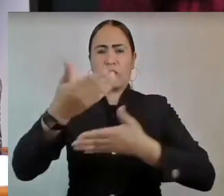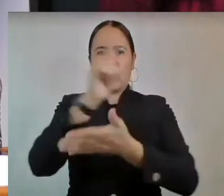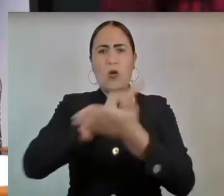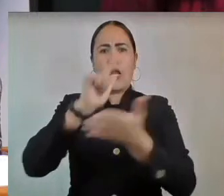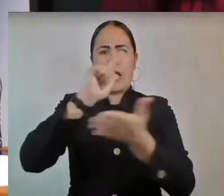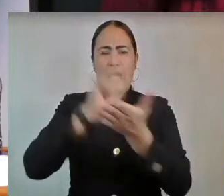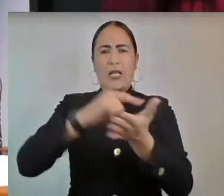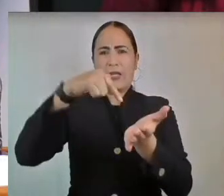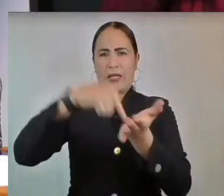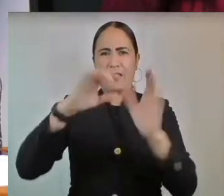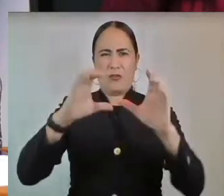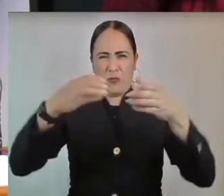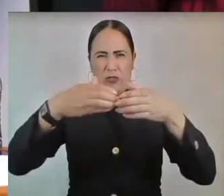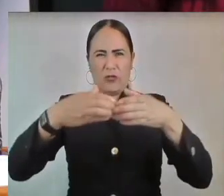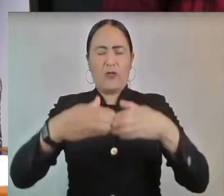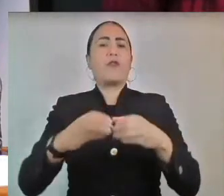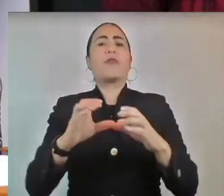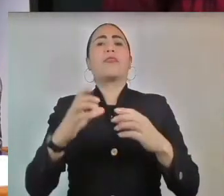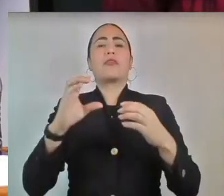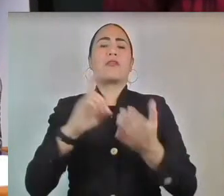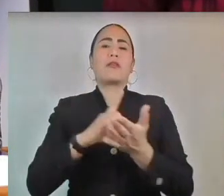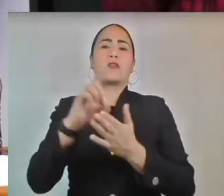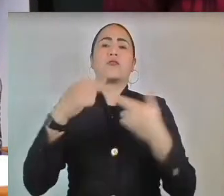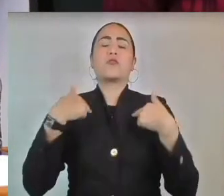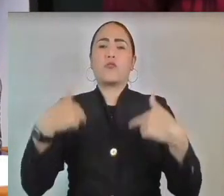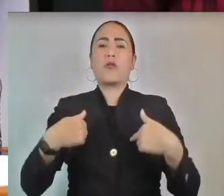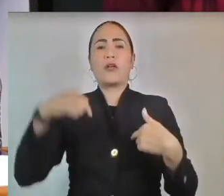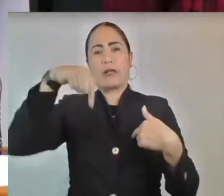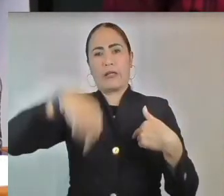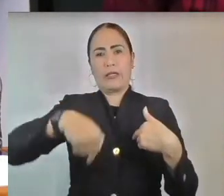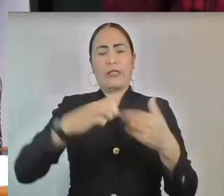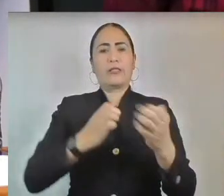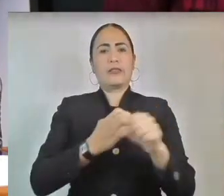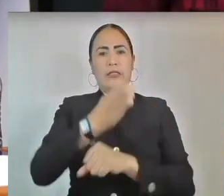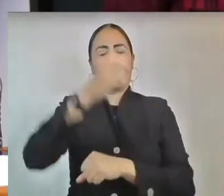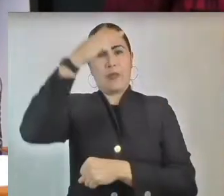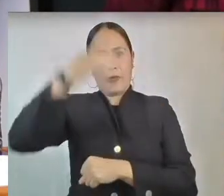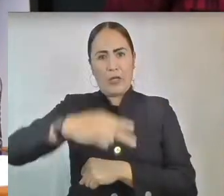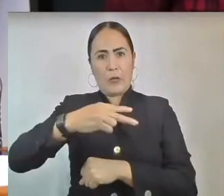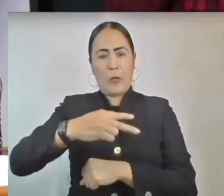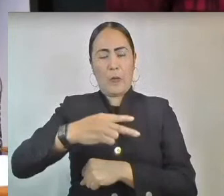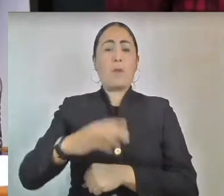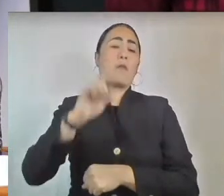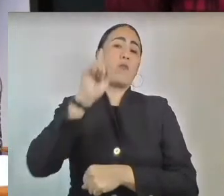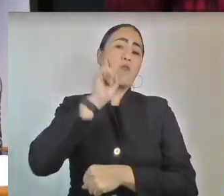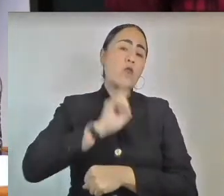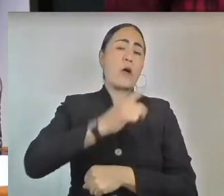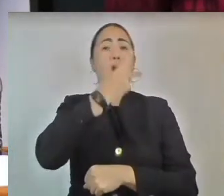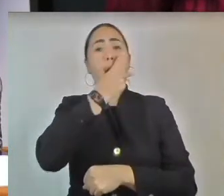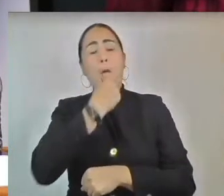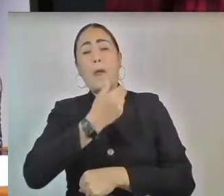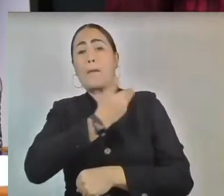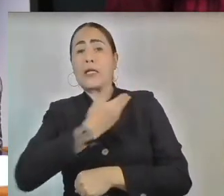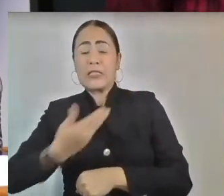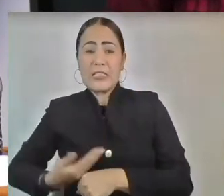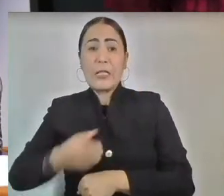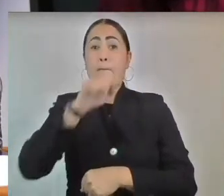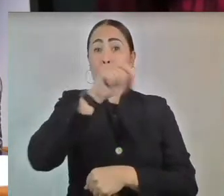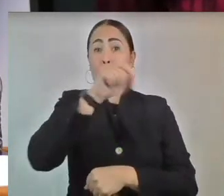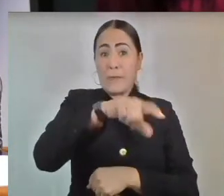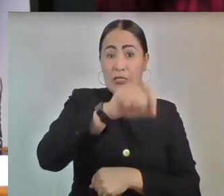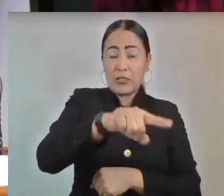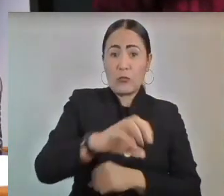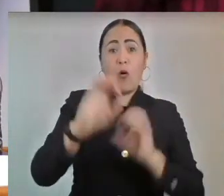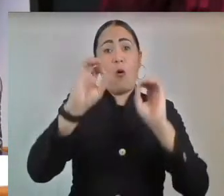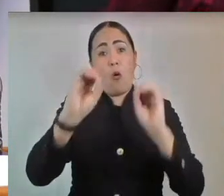Derechos Humanos del Estado de México para elegir o reelegir a la presidenta o el presidente de la Comisión de